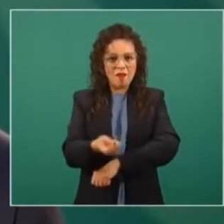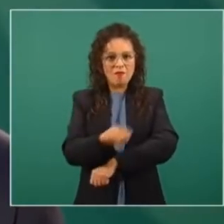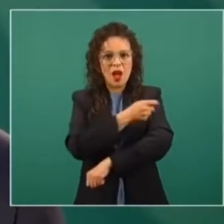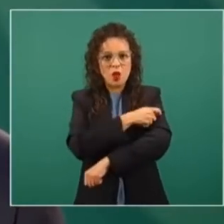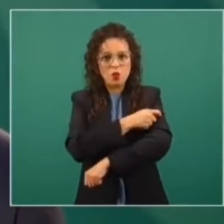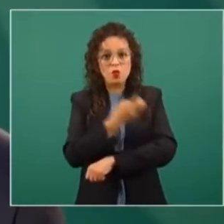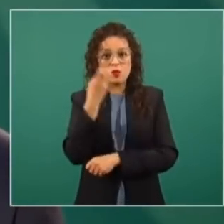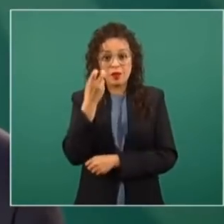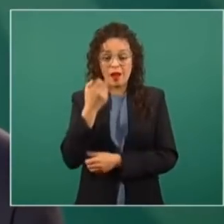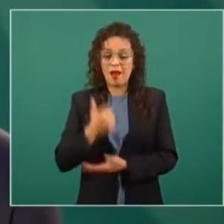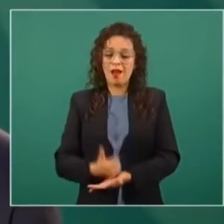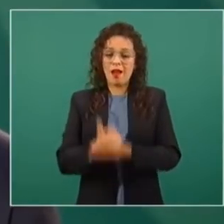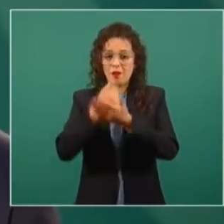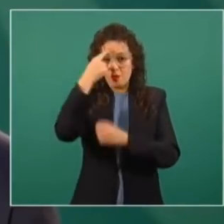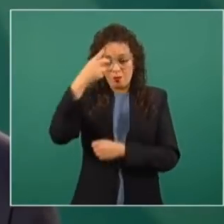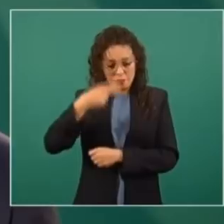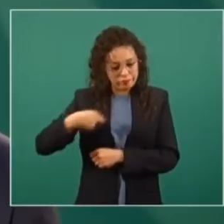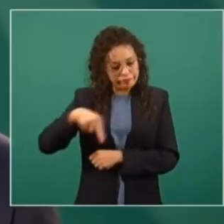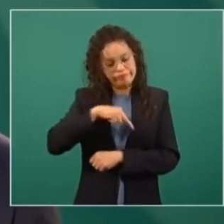va a proteger.